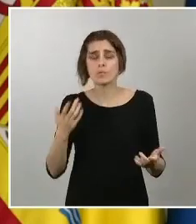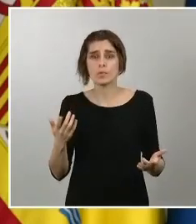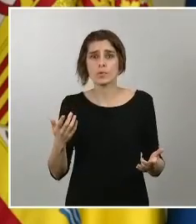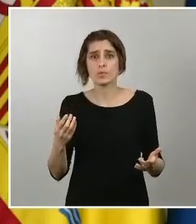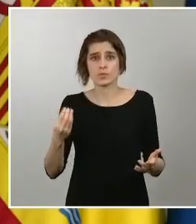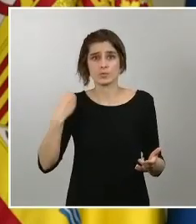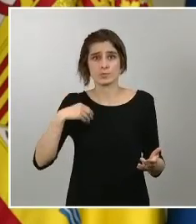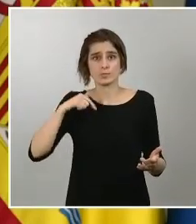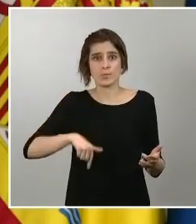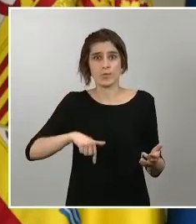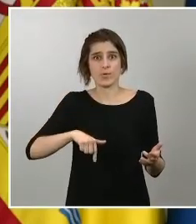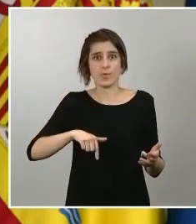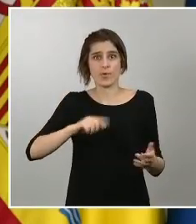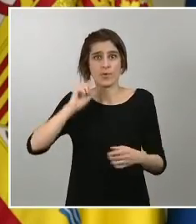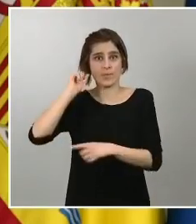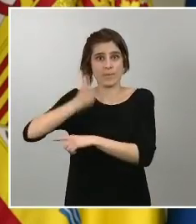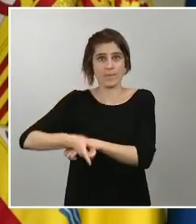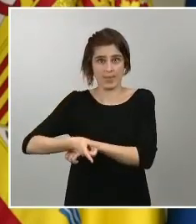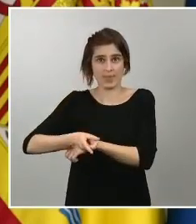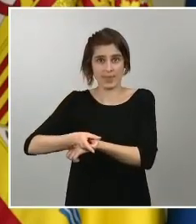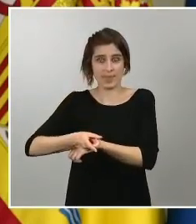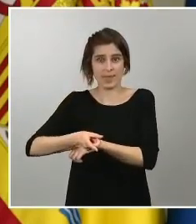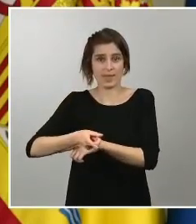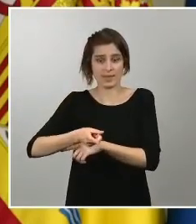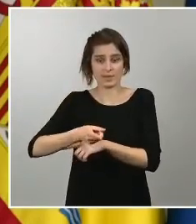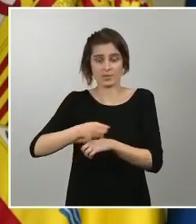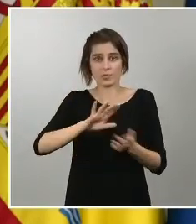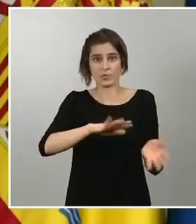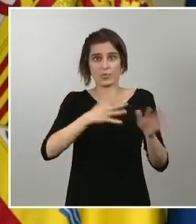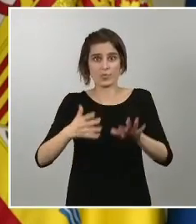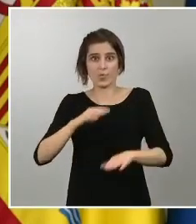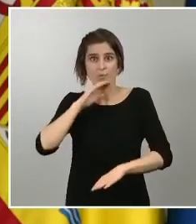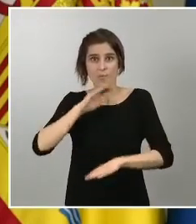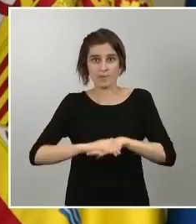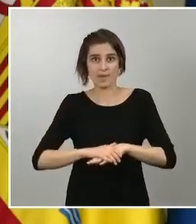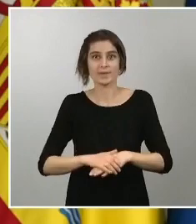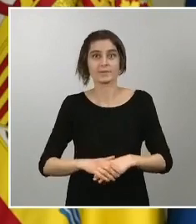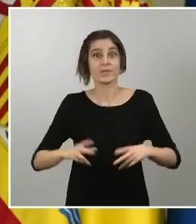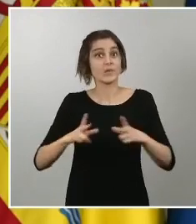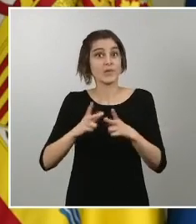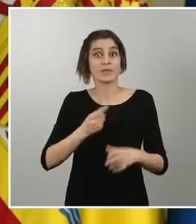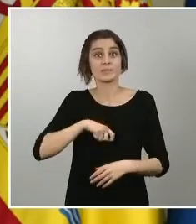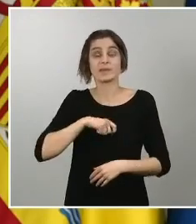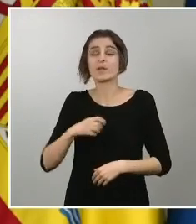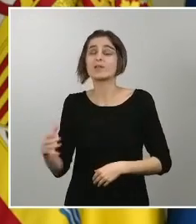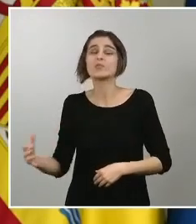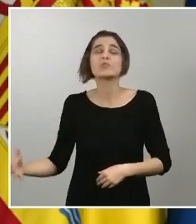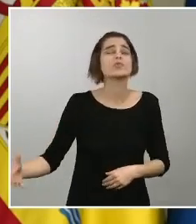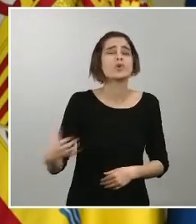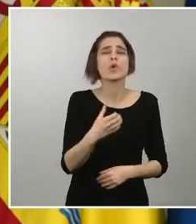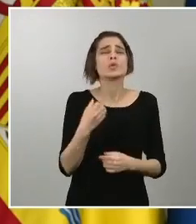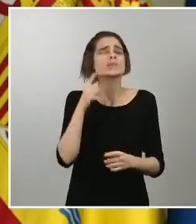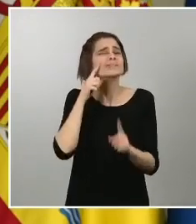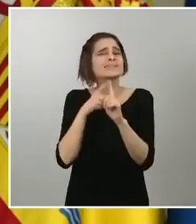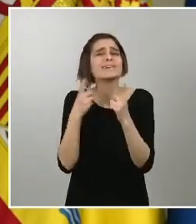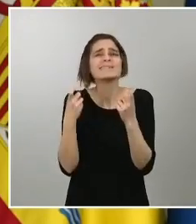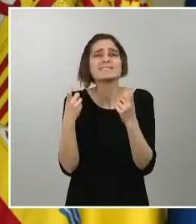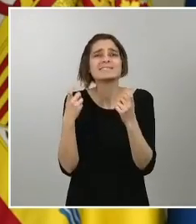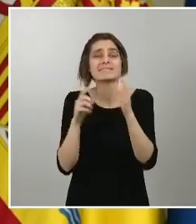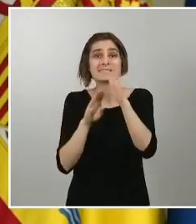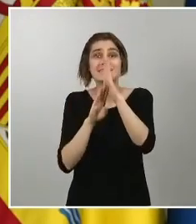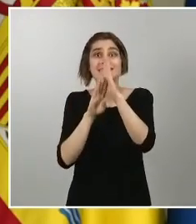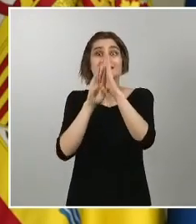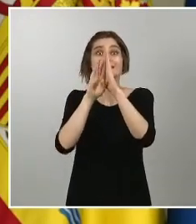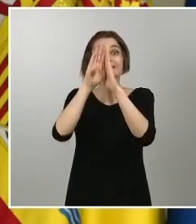necesitamos y esta es la misión de la sociedad española en su conjunto bajar la curva de contagios y para bajar la curva de